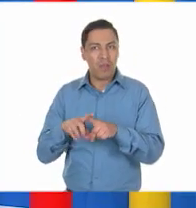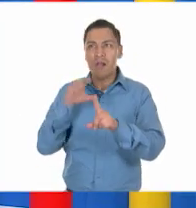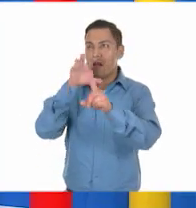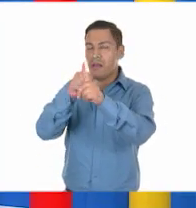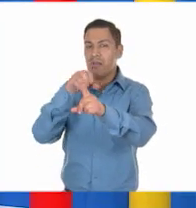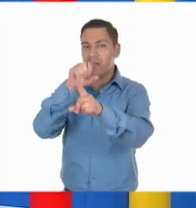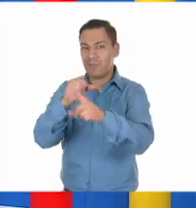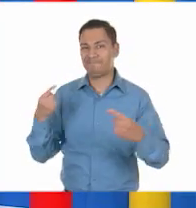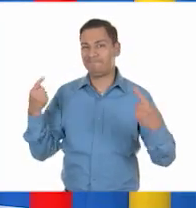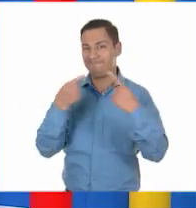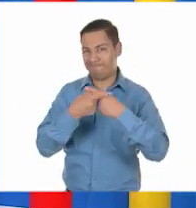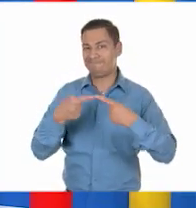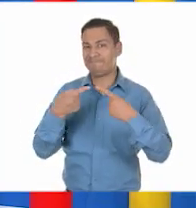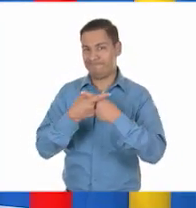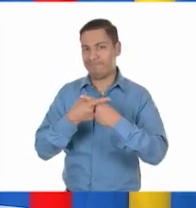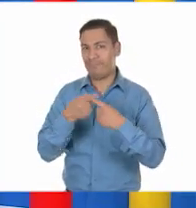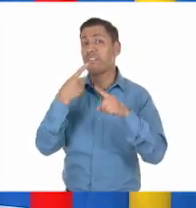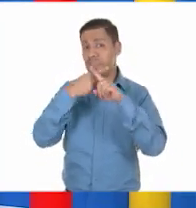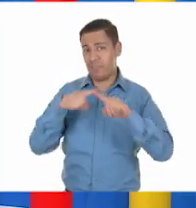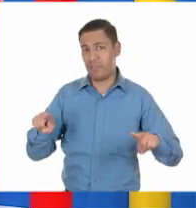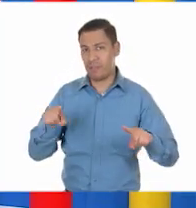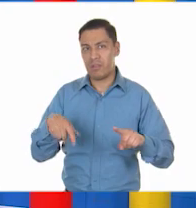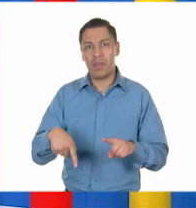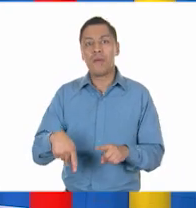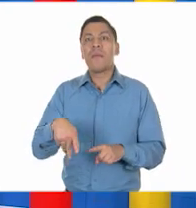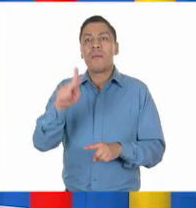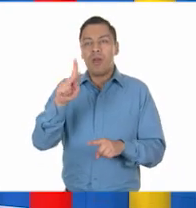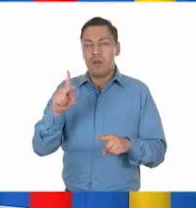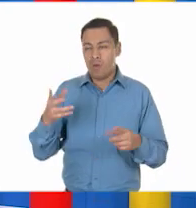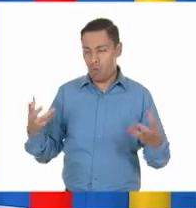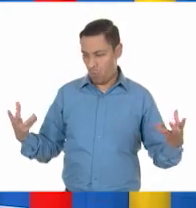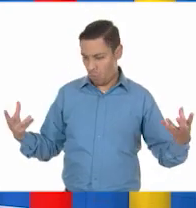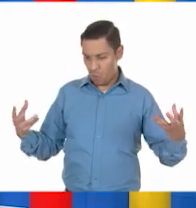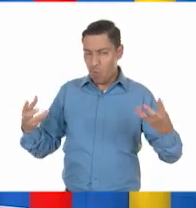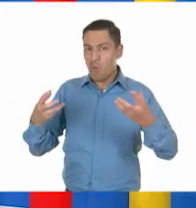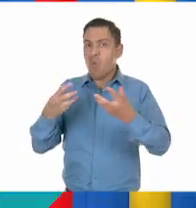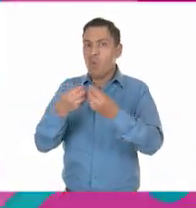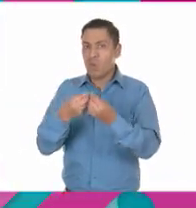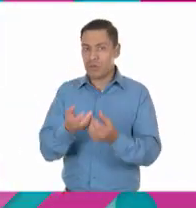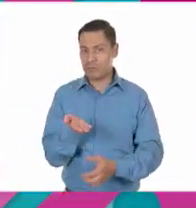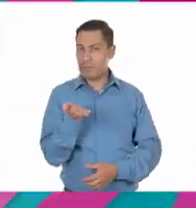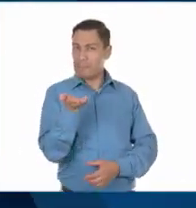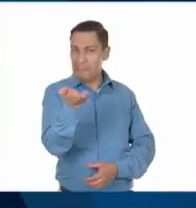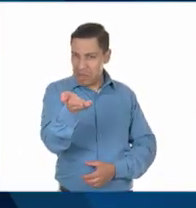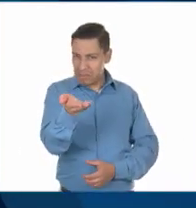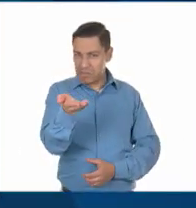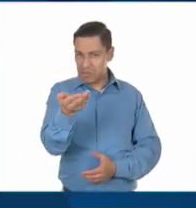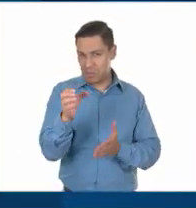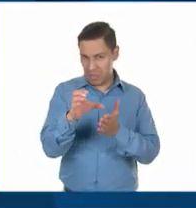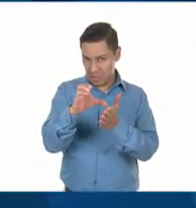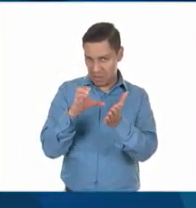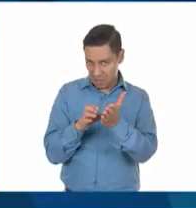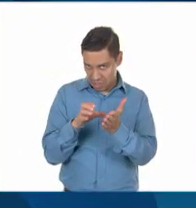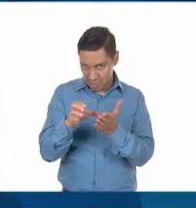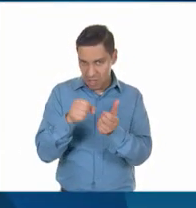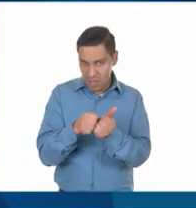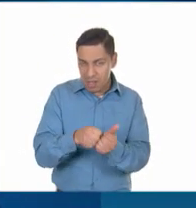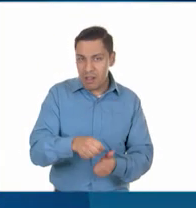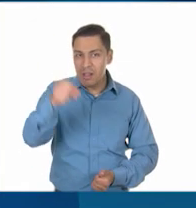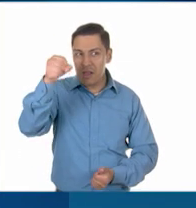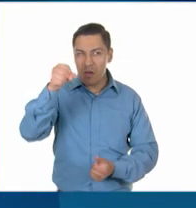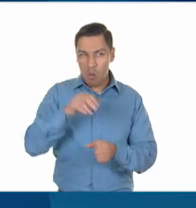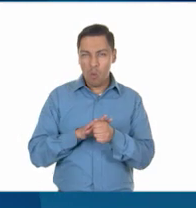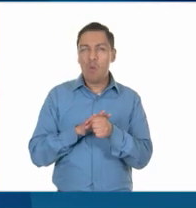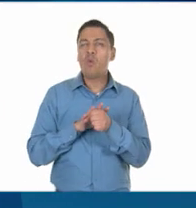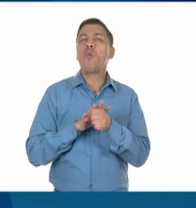Tenían muchas diferencias, pero también había varias similitudes importantes en sus peticiones y proyectos. ¿Recuerdan